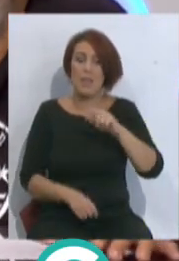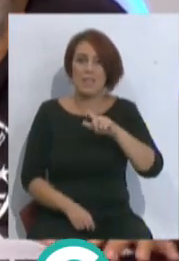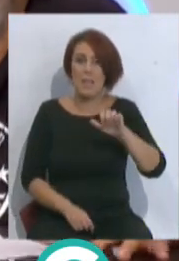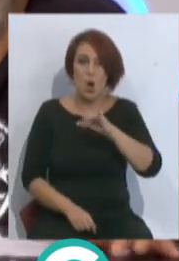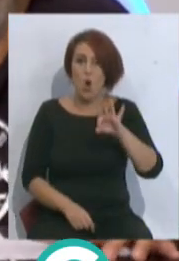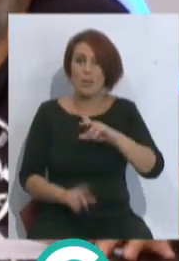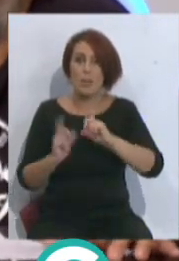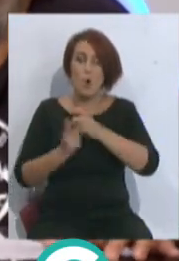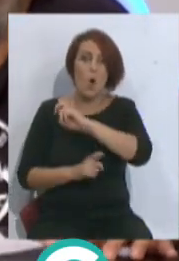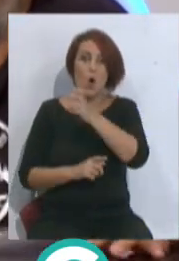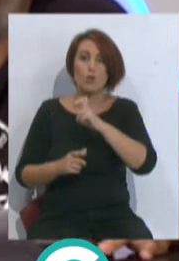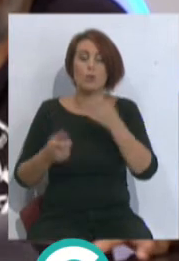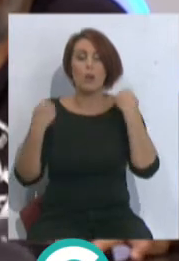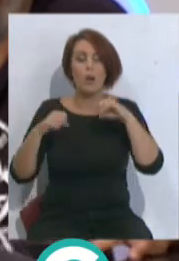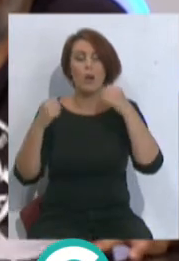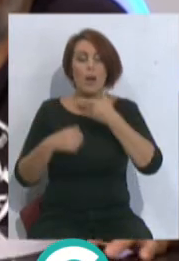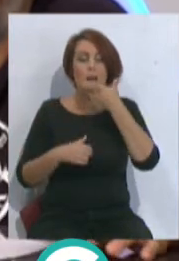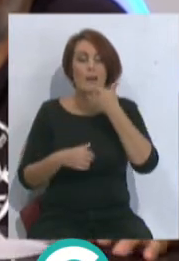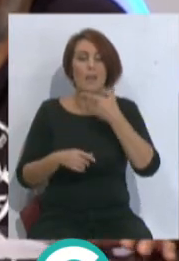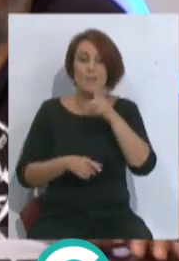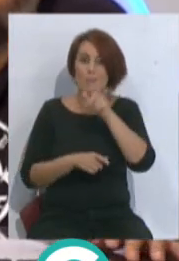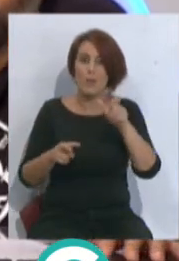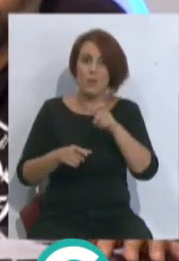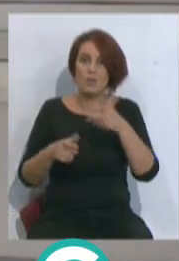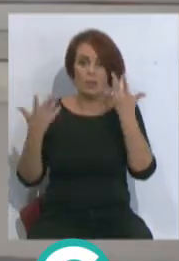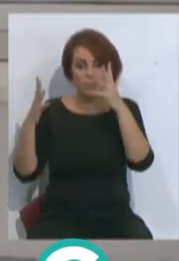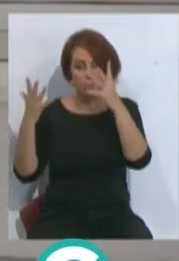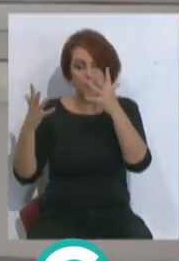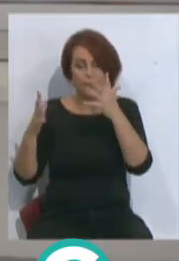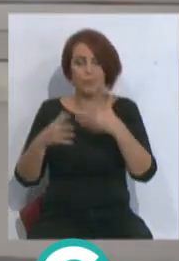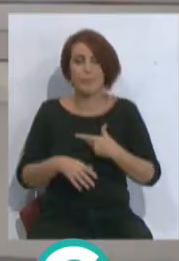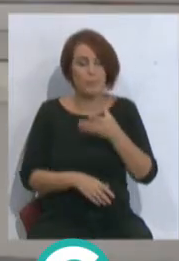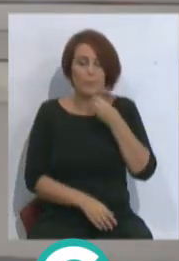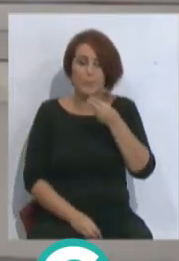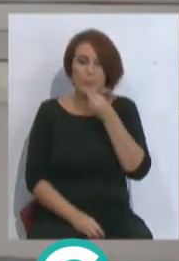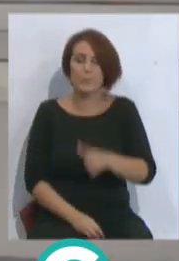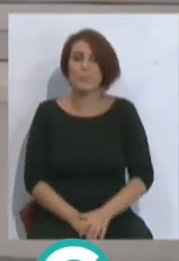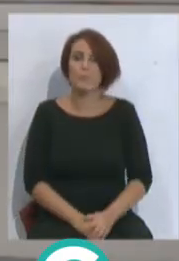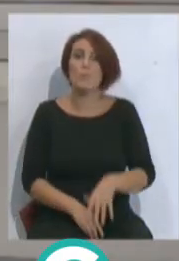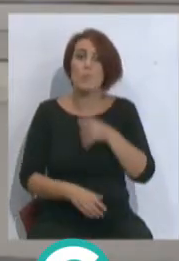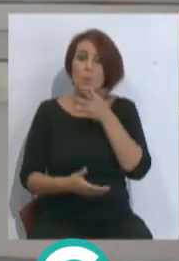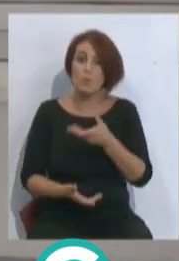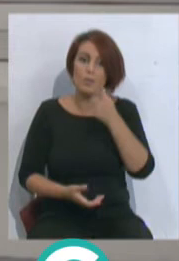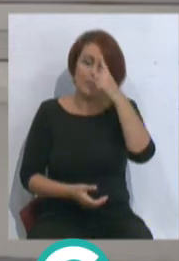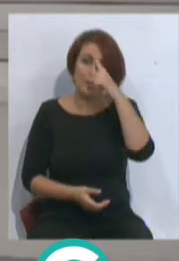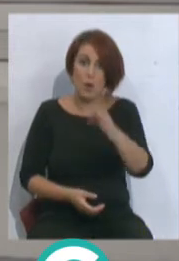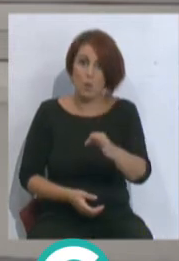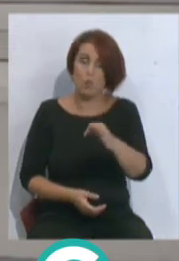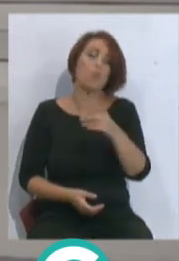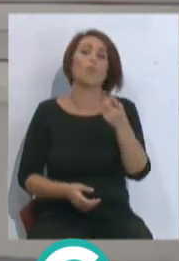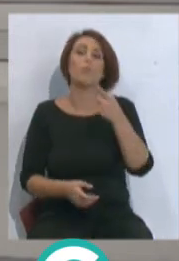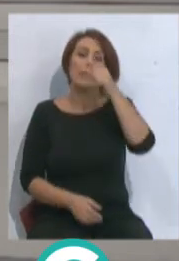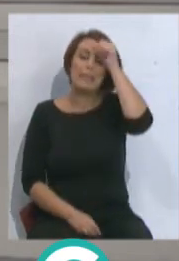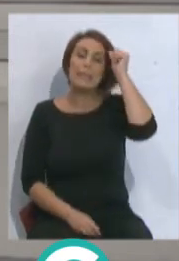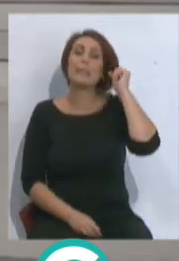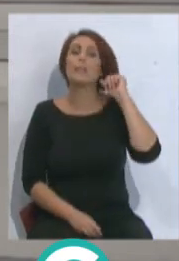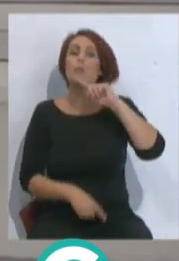equipo y la ETE premiando a Manu Vallejo. Por supuesto que sí, porque a partir de ese comportamiento eso de Chapo. Por eso creo que el míster dijo,